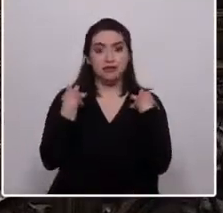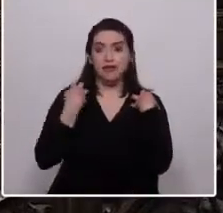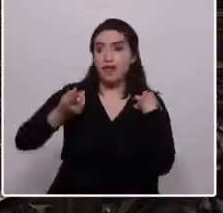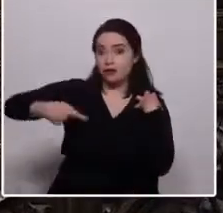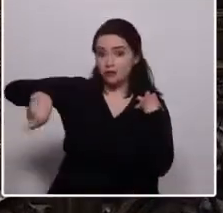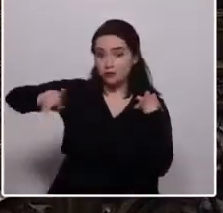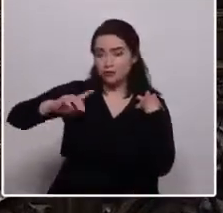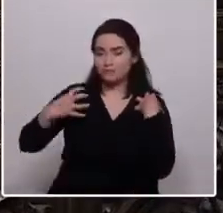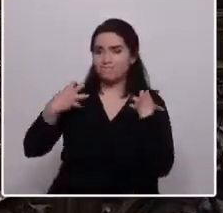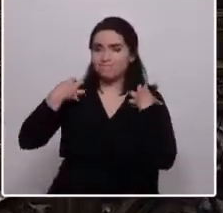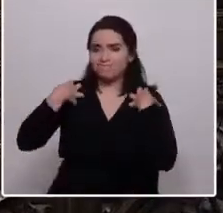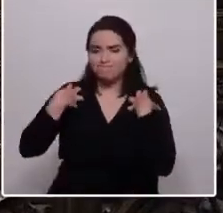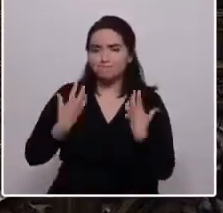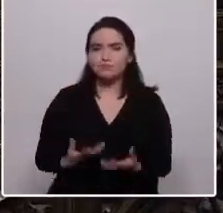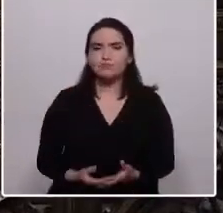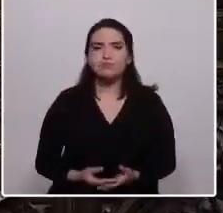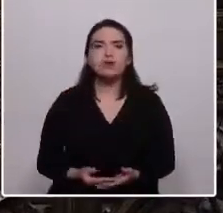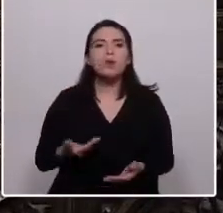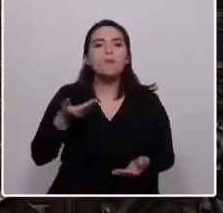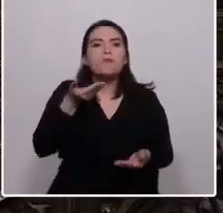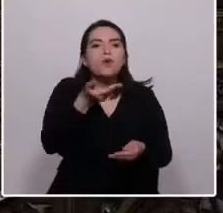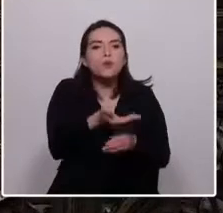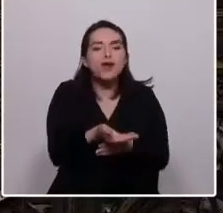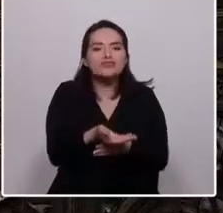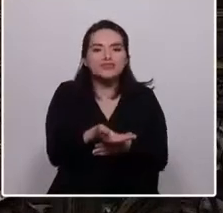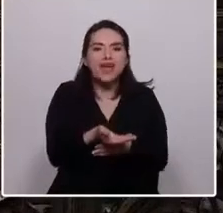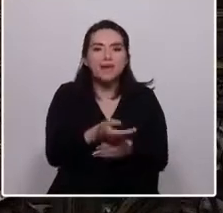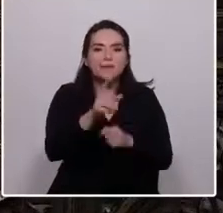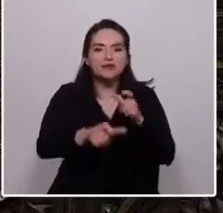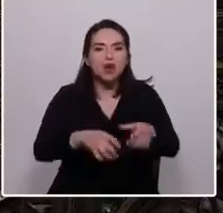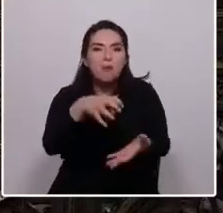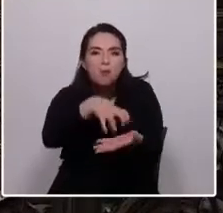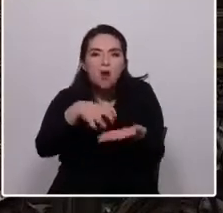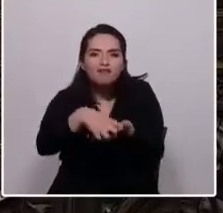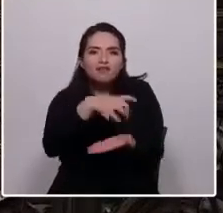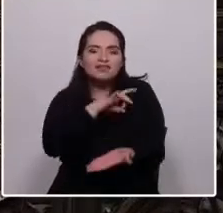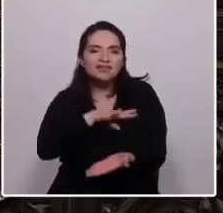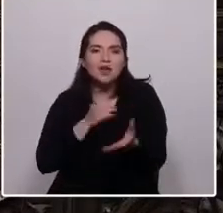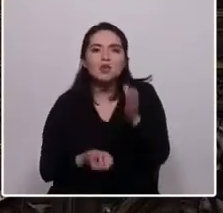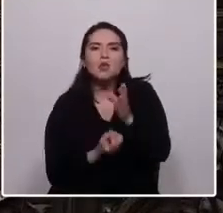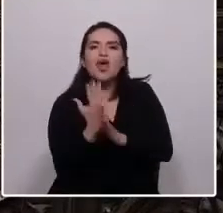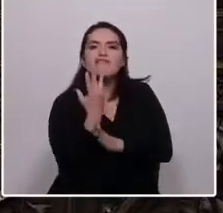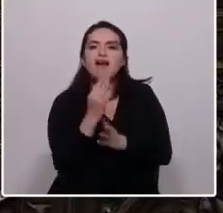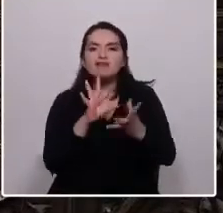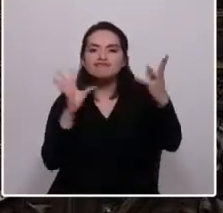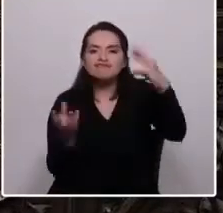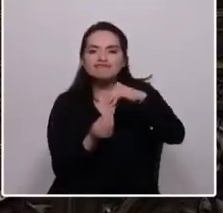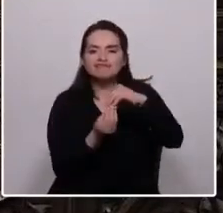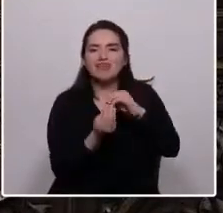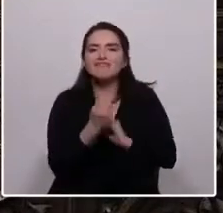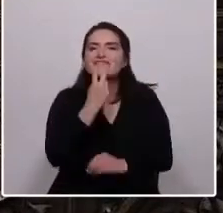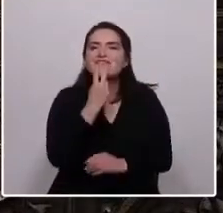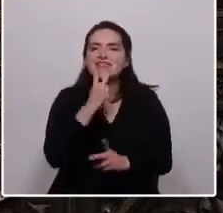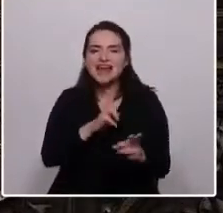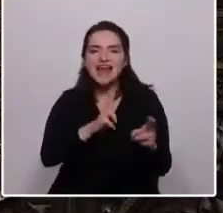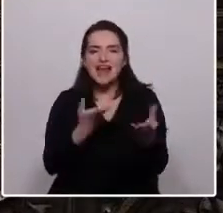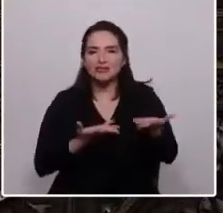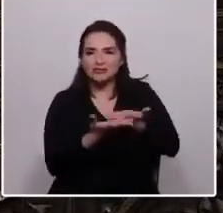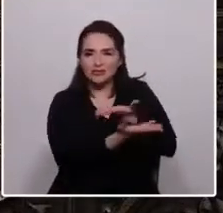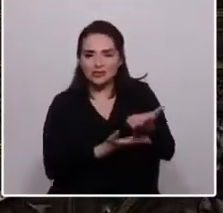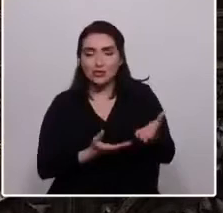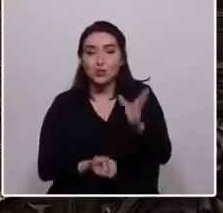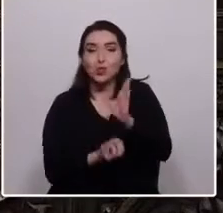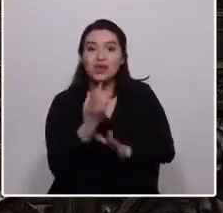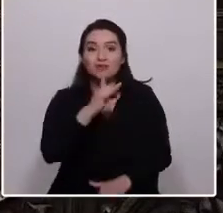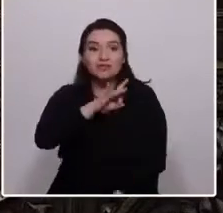proponga a los pueblos de Chile una nueva forma de vivir y de relacionarnos. Creo que en el nuevo